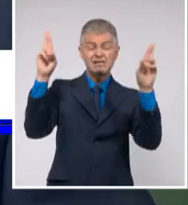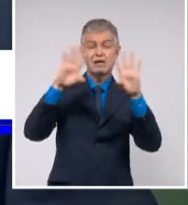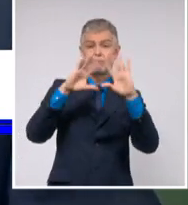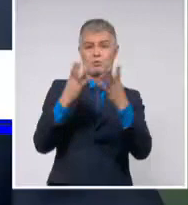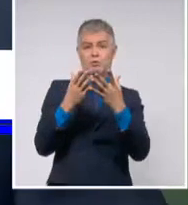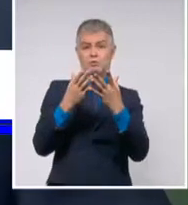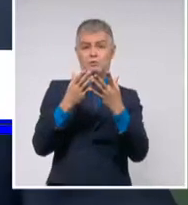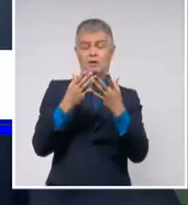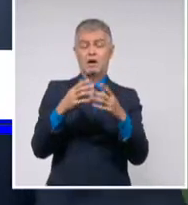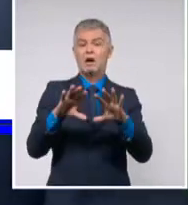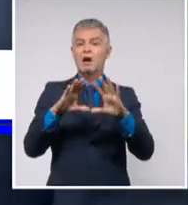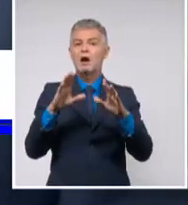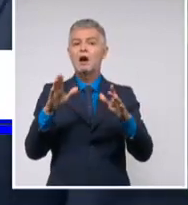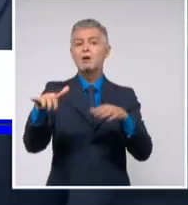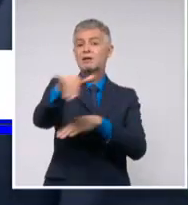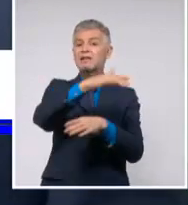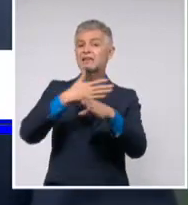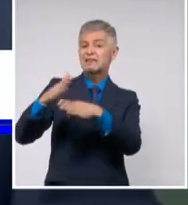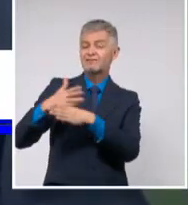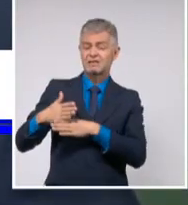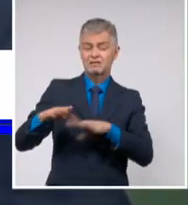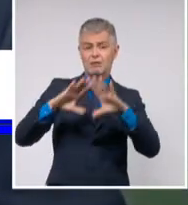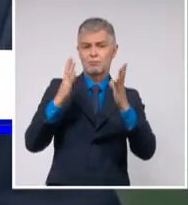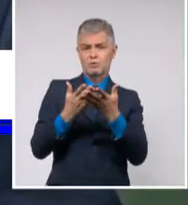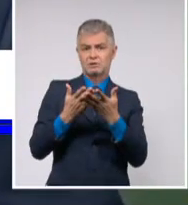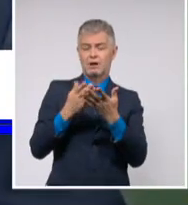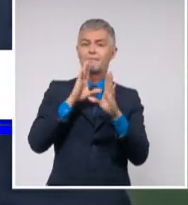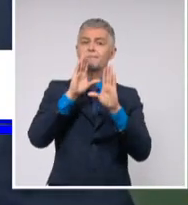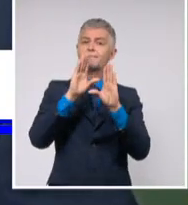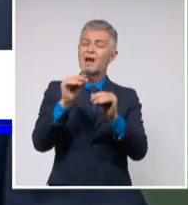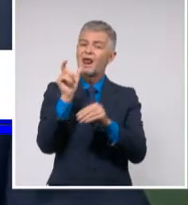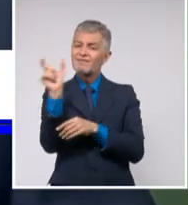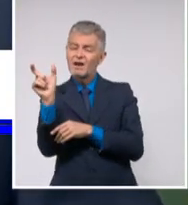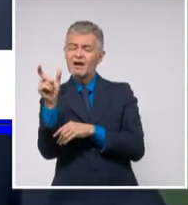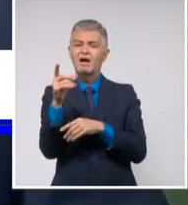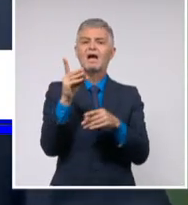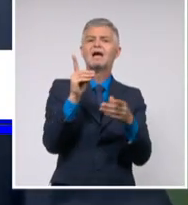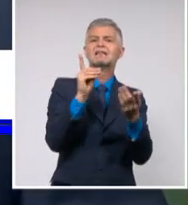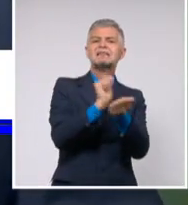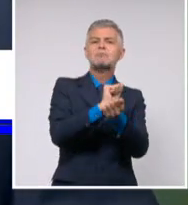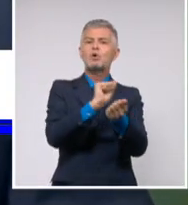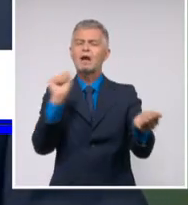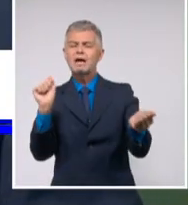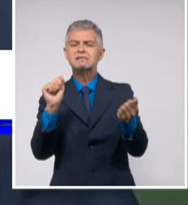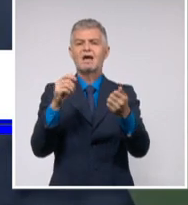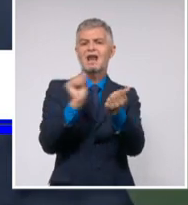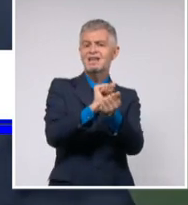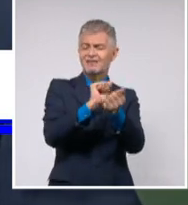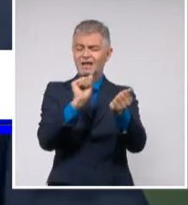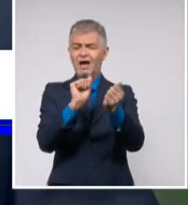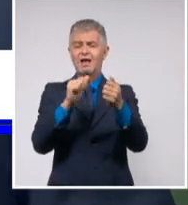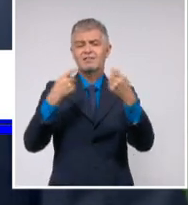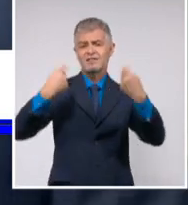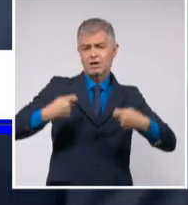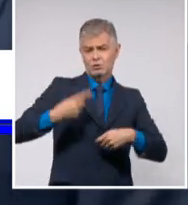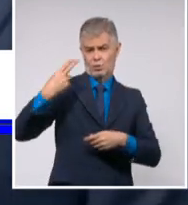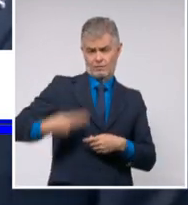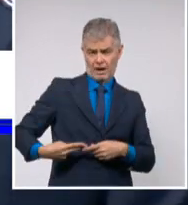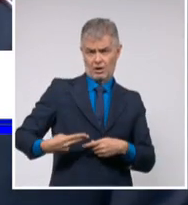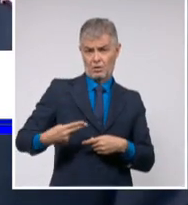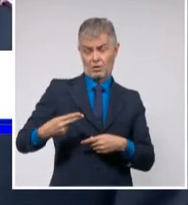miseria, en nombre de palabras como democracia, libertad y derechos humanos, que los poderosos en la realidad